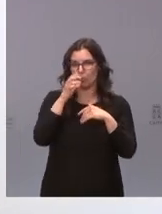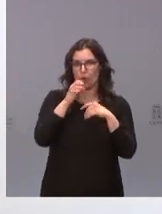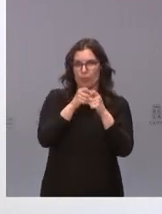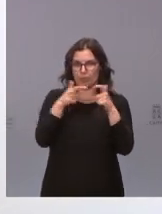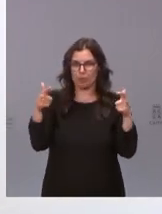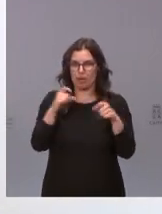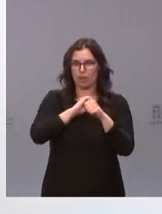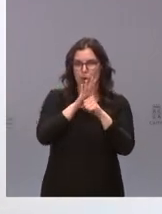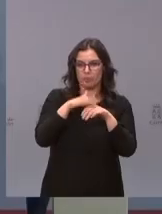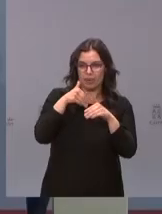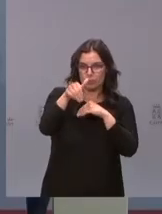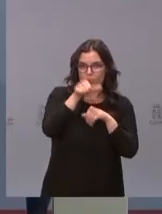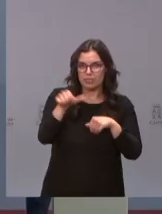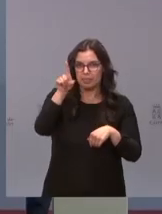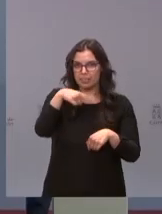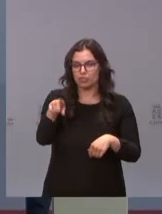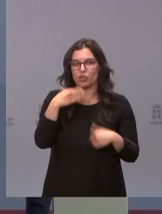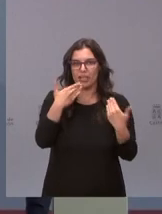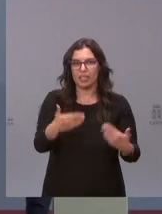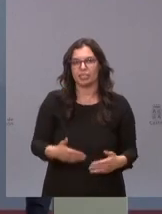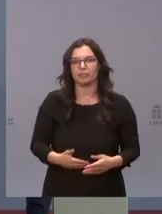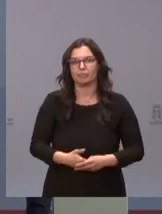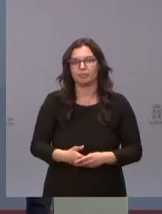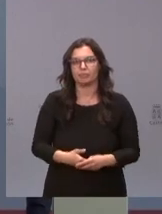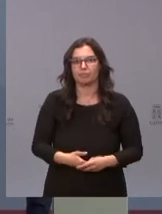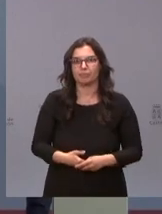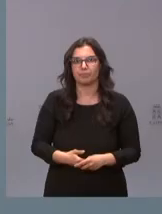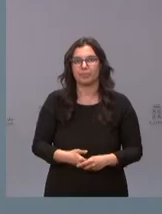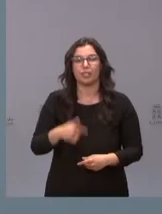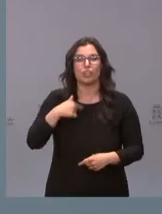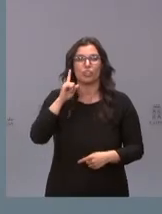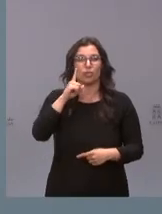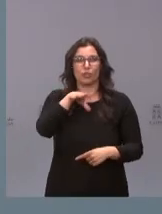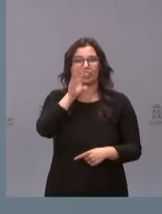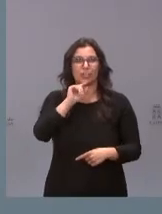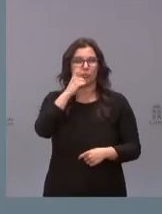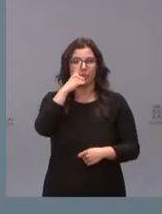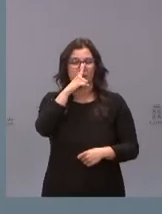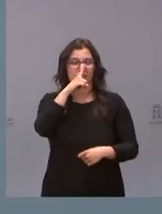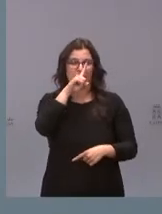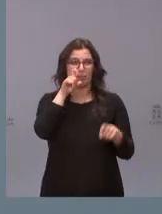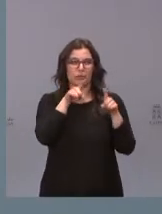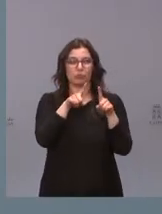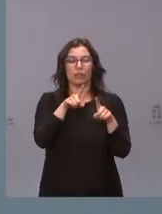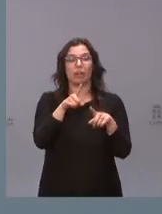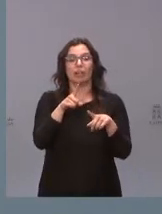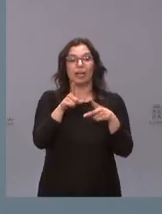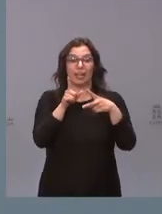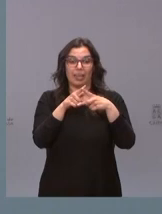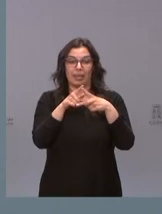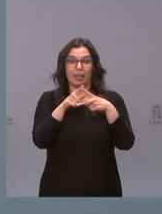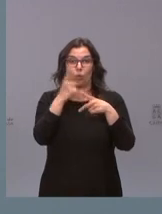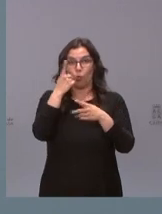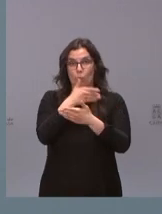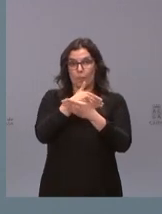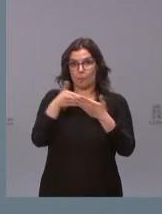días muchas gracias solo le he entendido la primera parte evidentemente el millón que no pone la junta lo